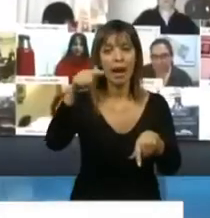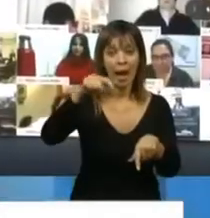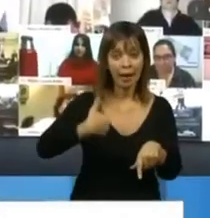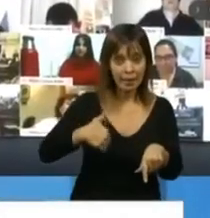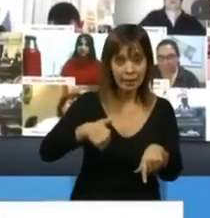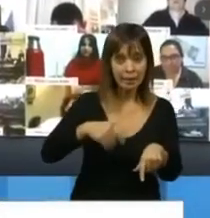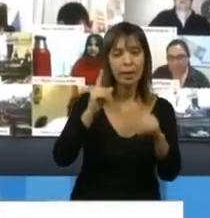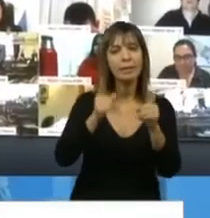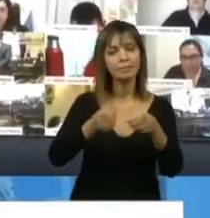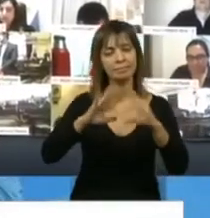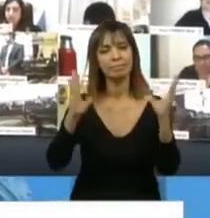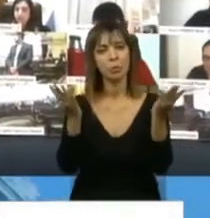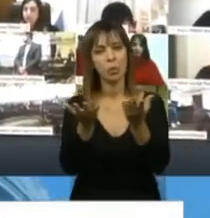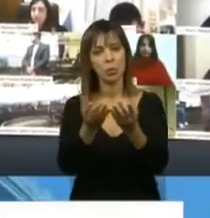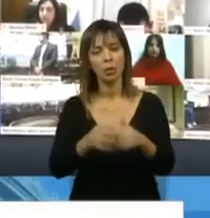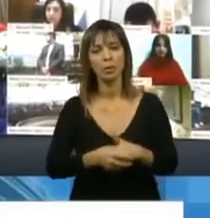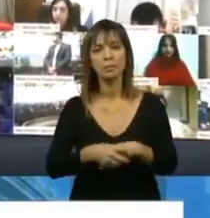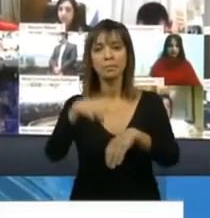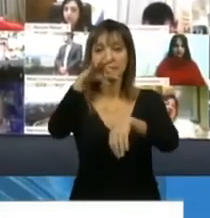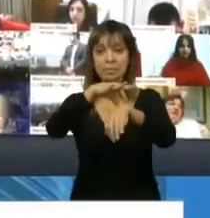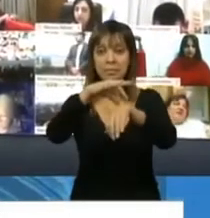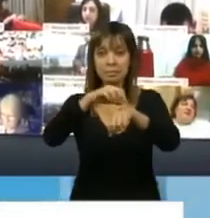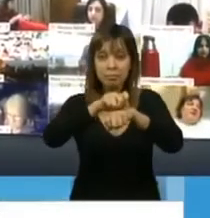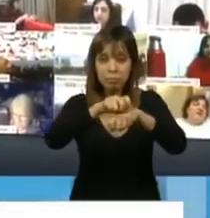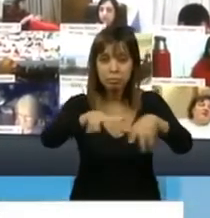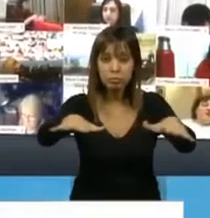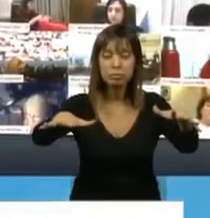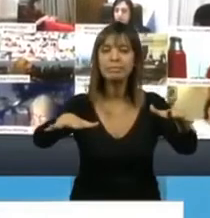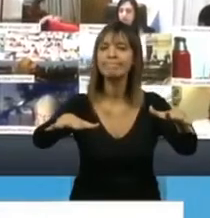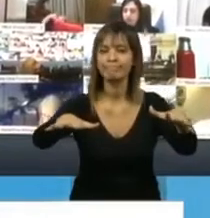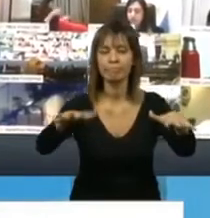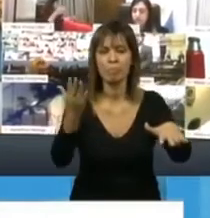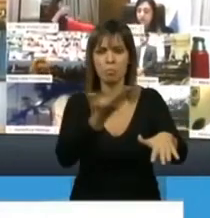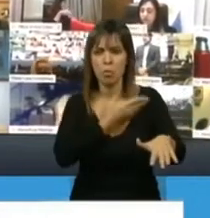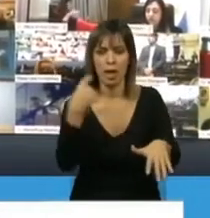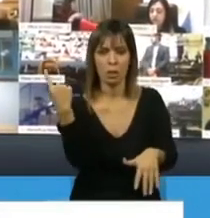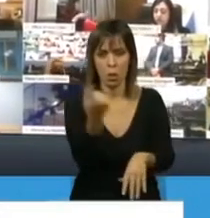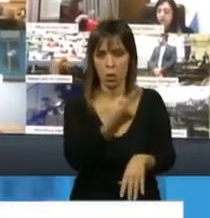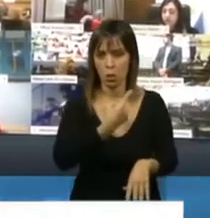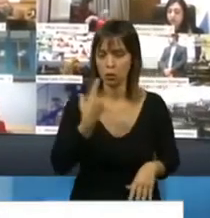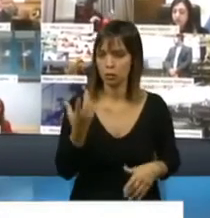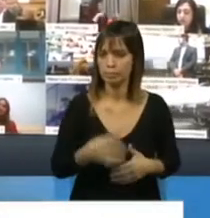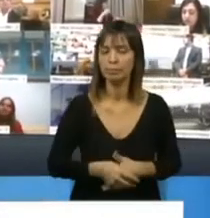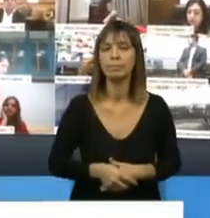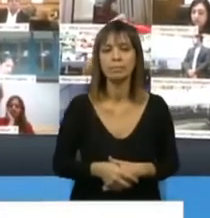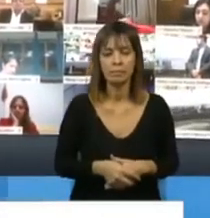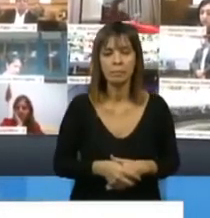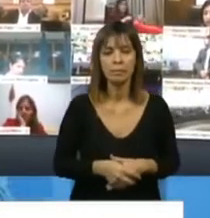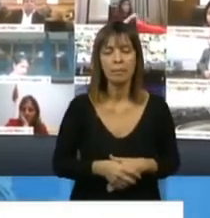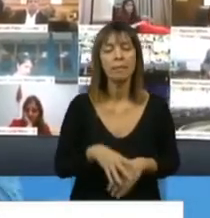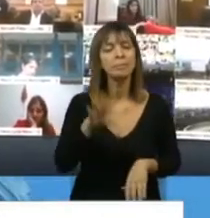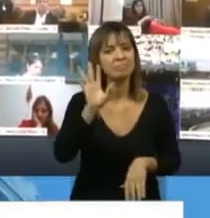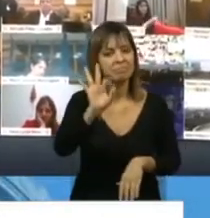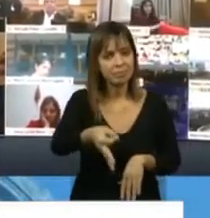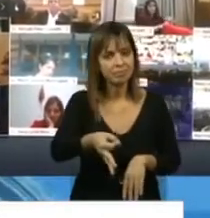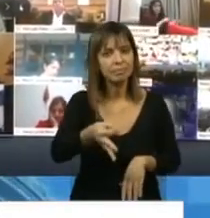Esta pandemia nos está azotando a todos y está claro que los momentos